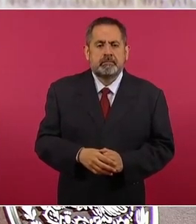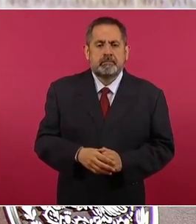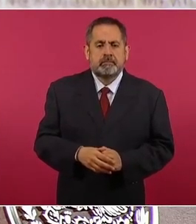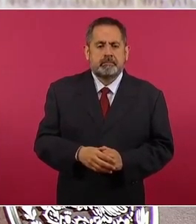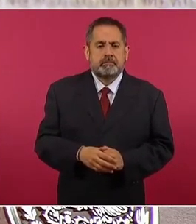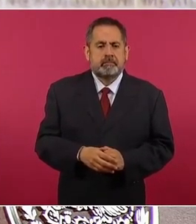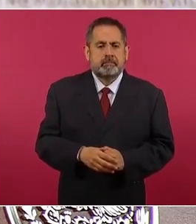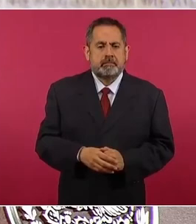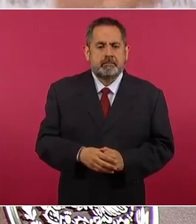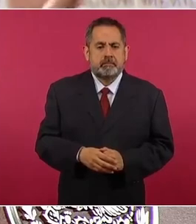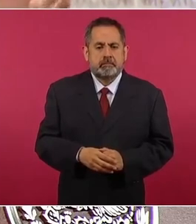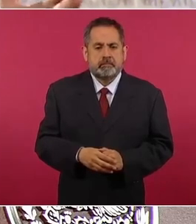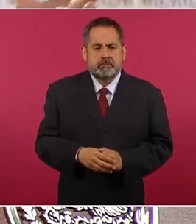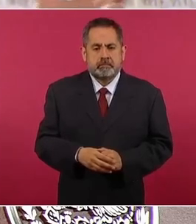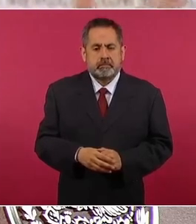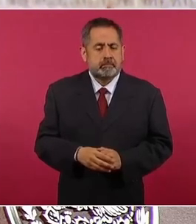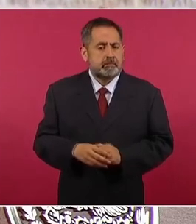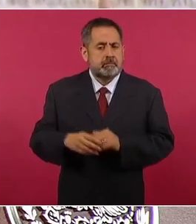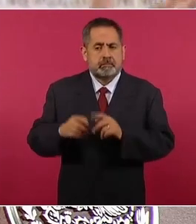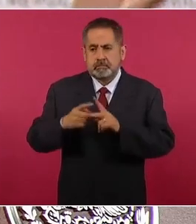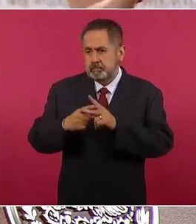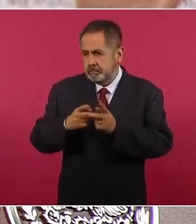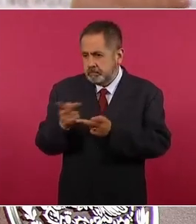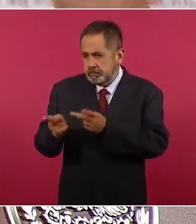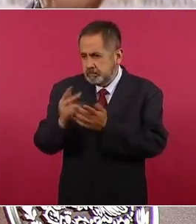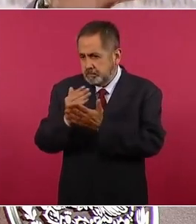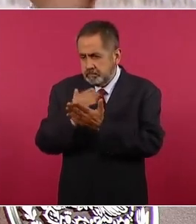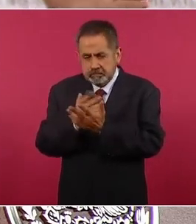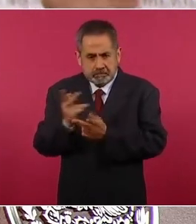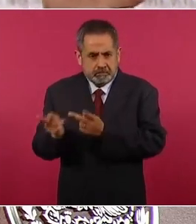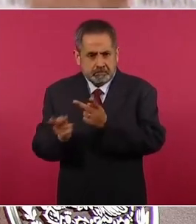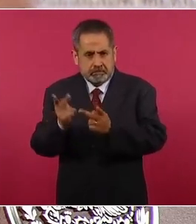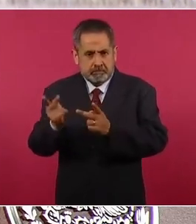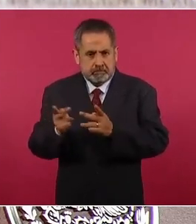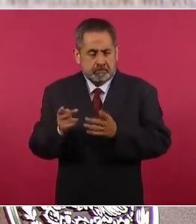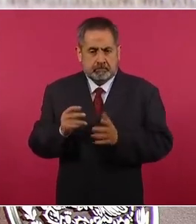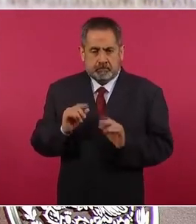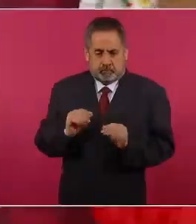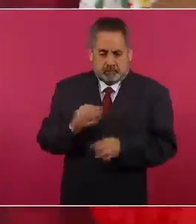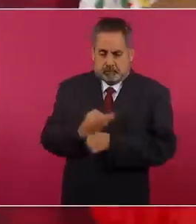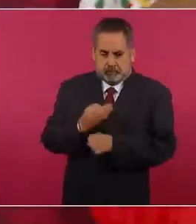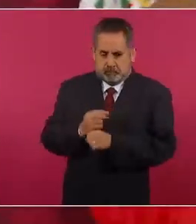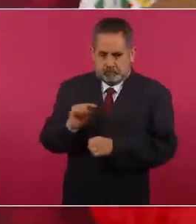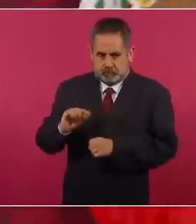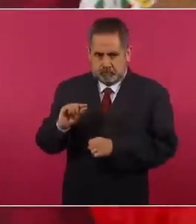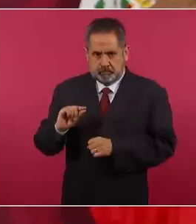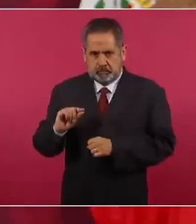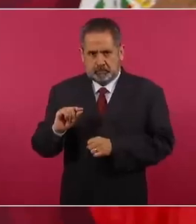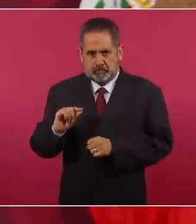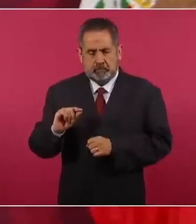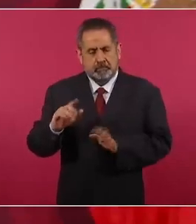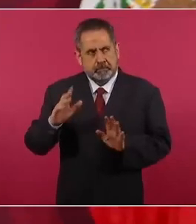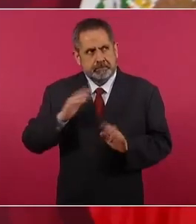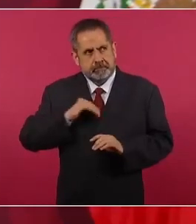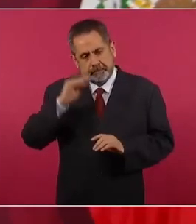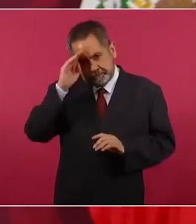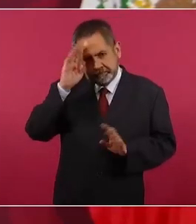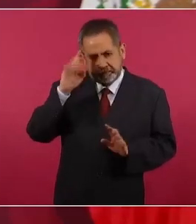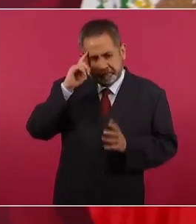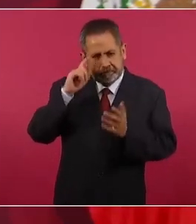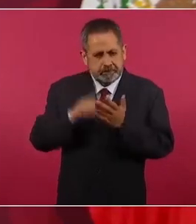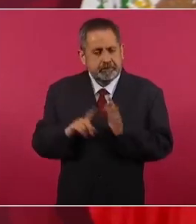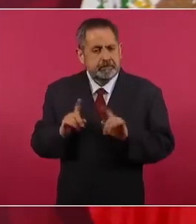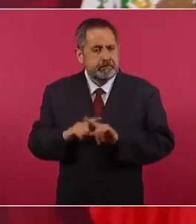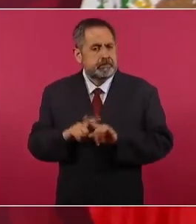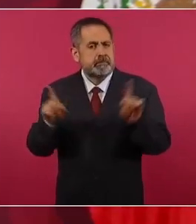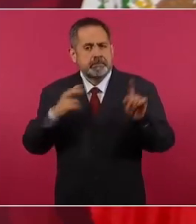en una encuesta que no es actual porque ahora yo creo que